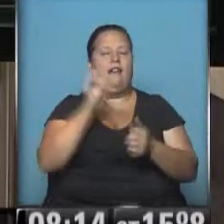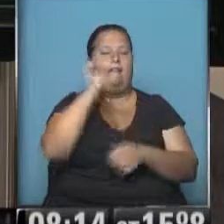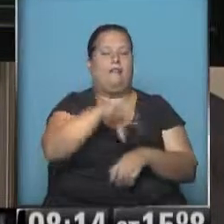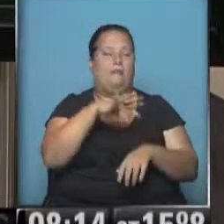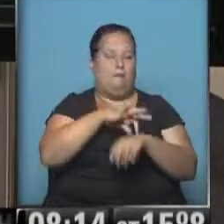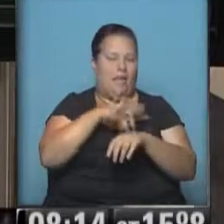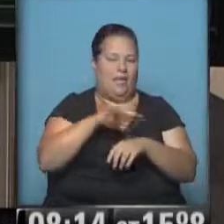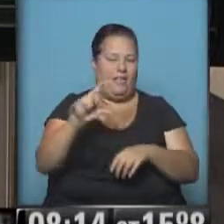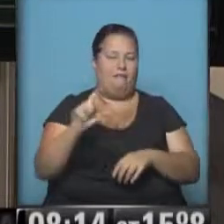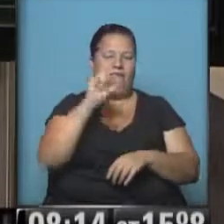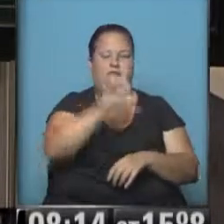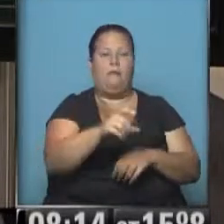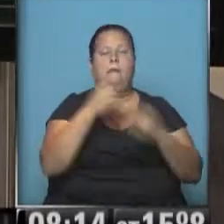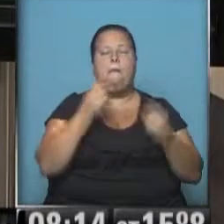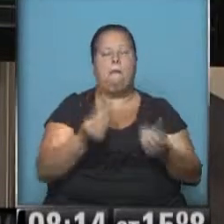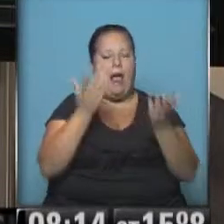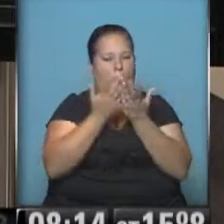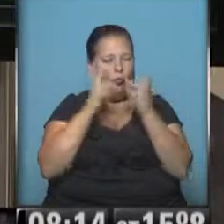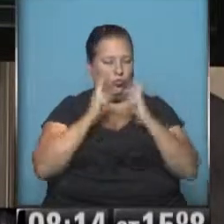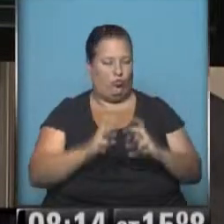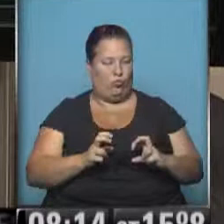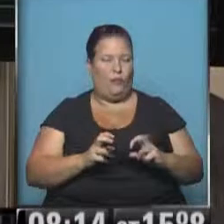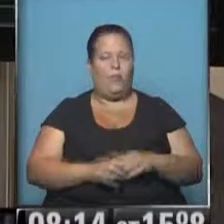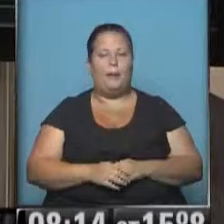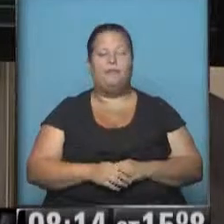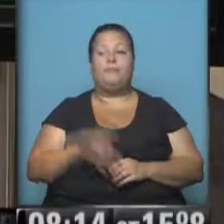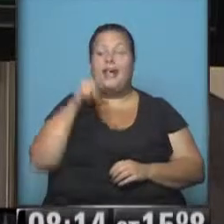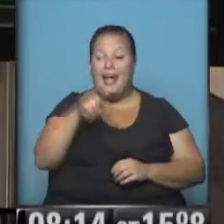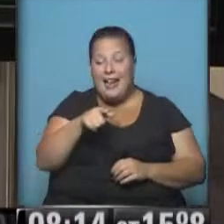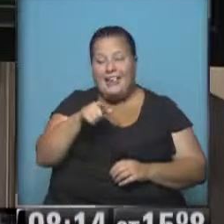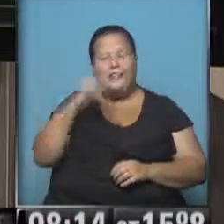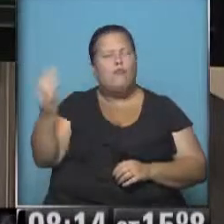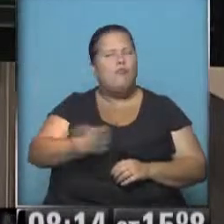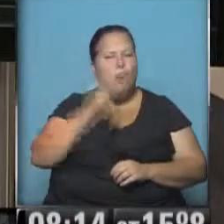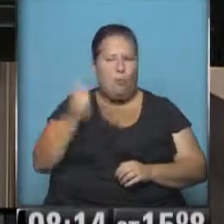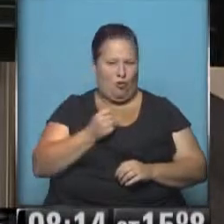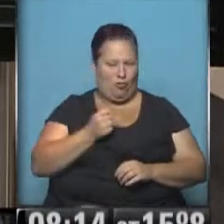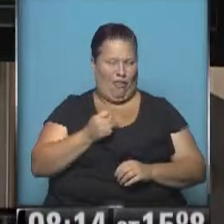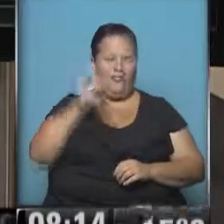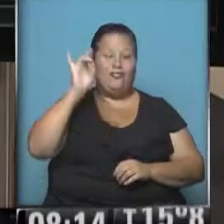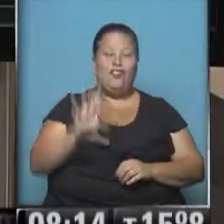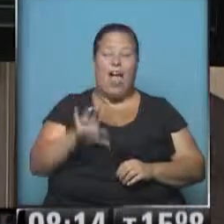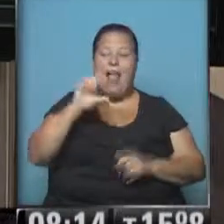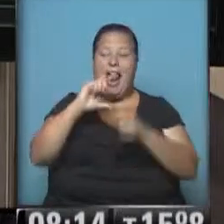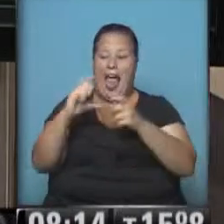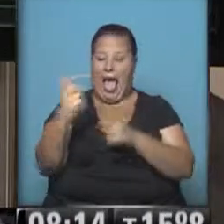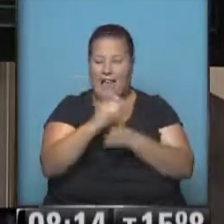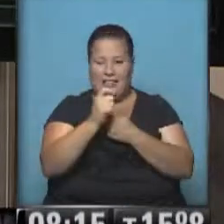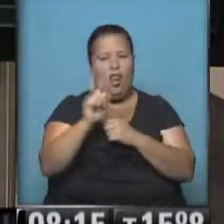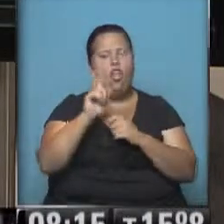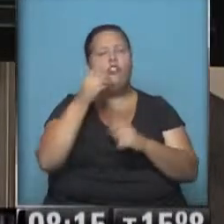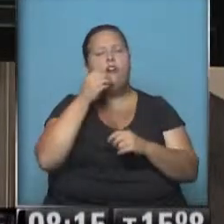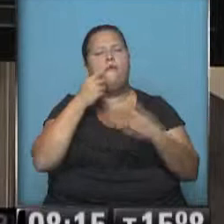sanitaria el producto para que sea analizado. Esto es una regla fundamental. No solamente lo de las latas, sino consumir